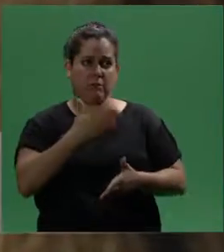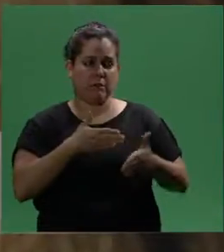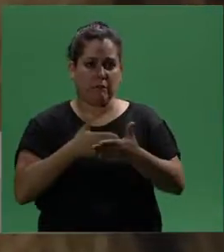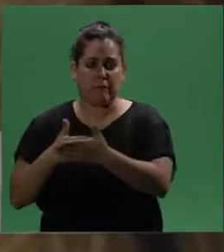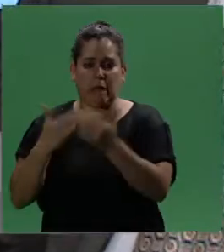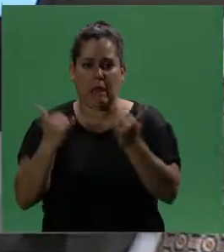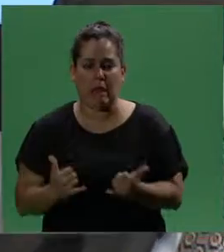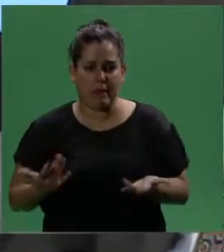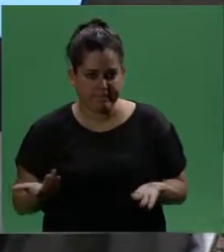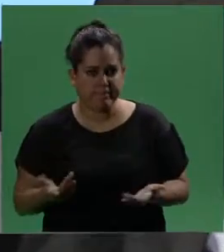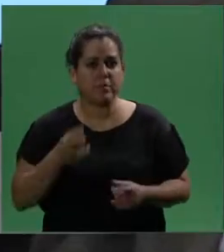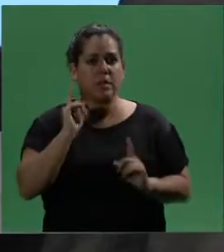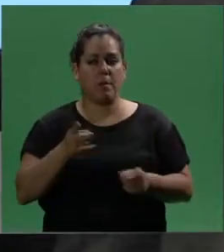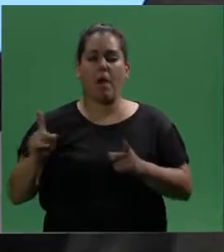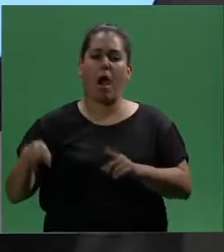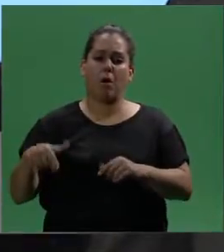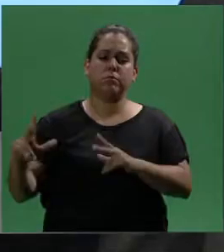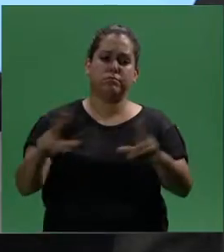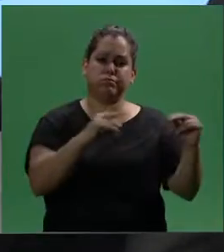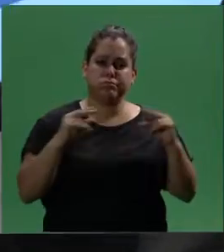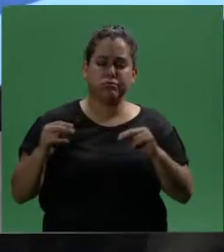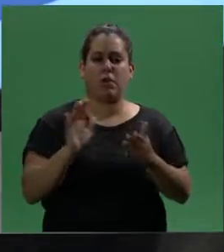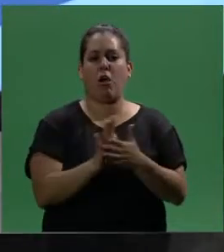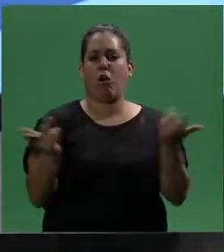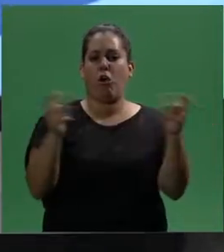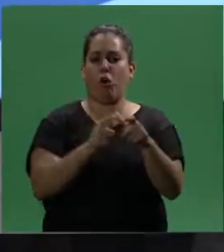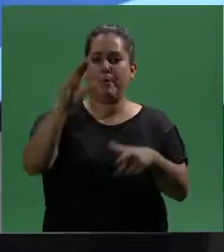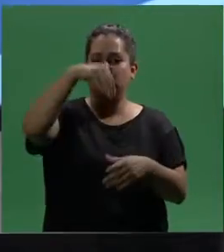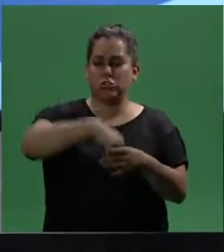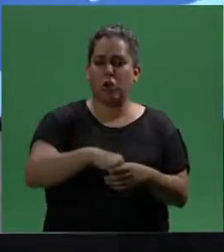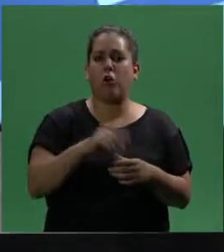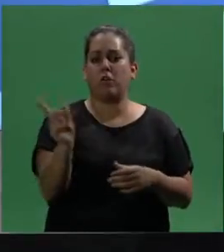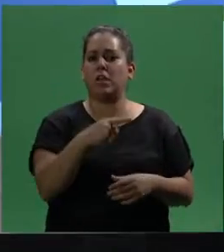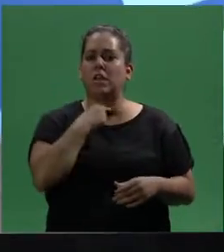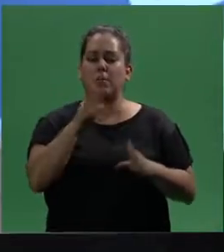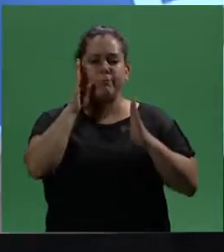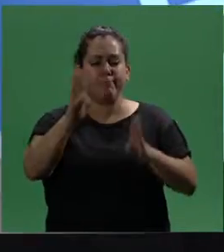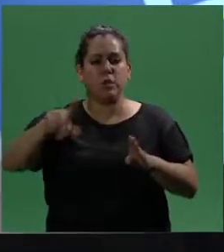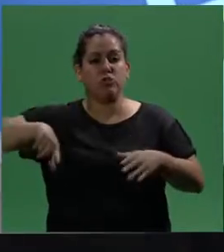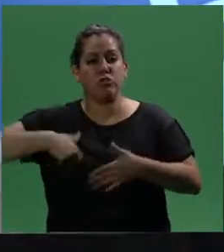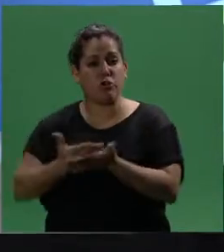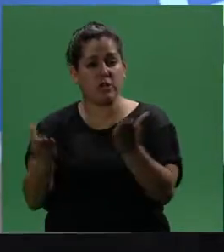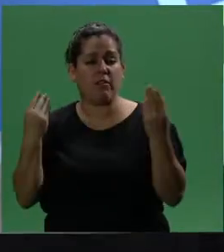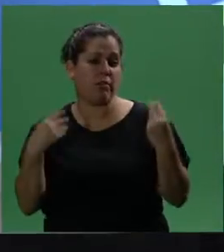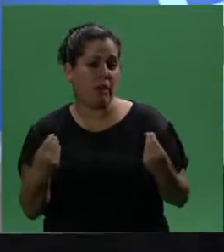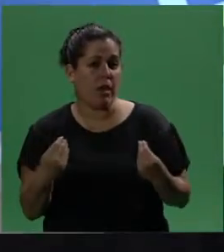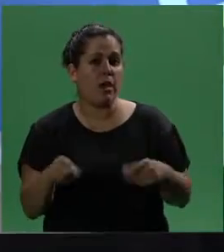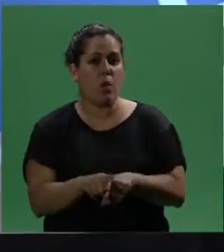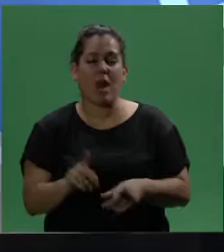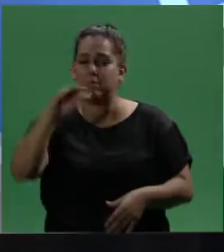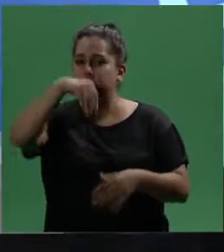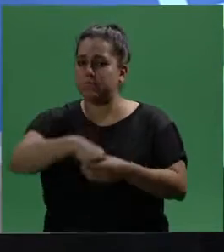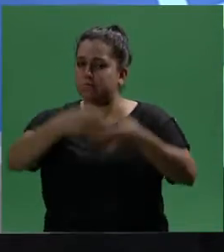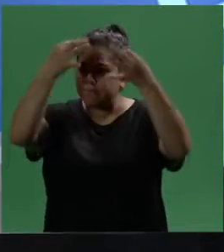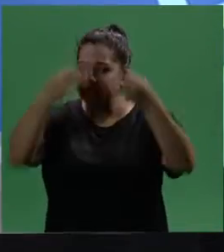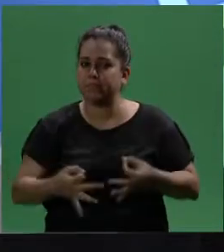persona, y todo lo que estamos discutiendo en la comisión, es decir, hacia un enfoque social, en que se